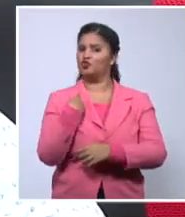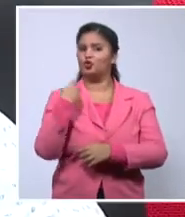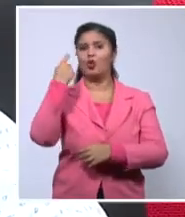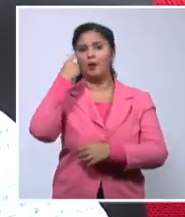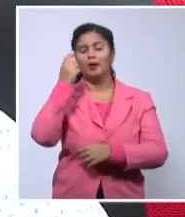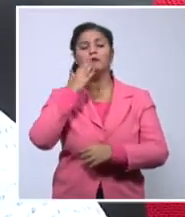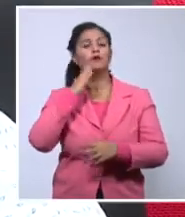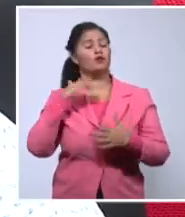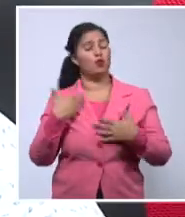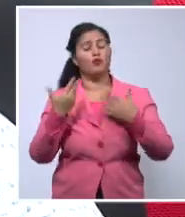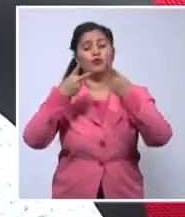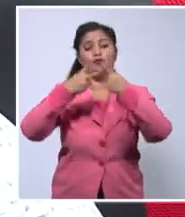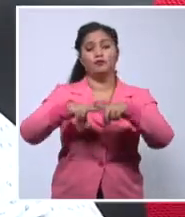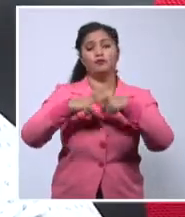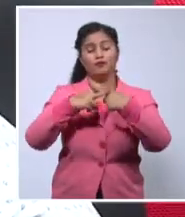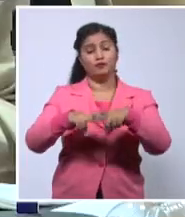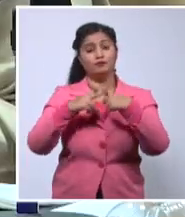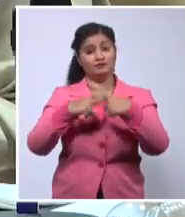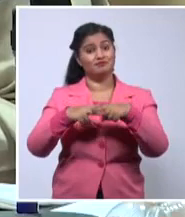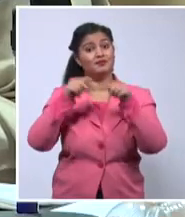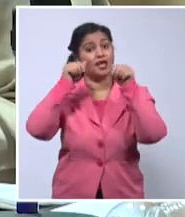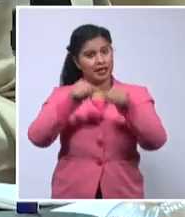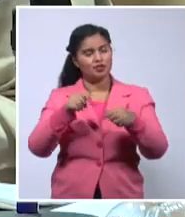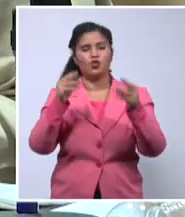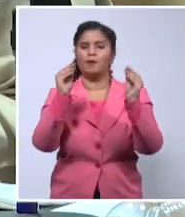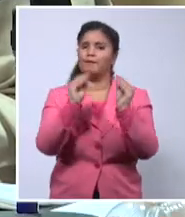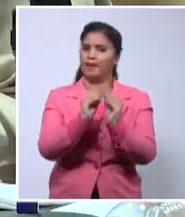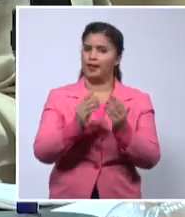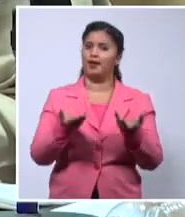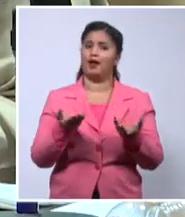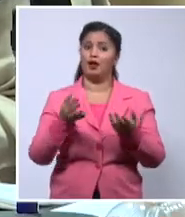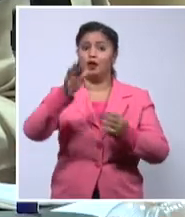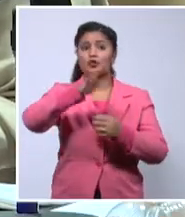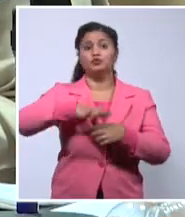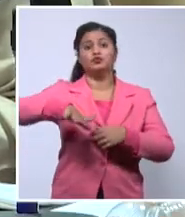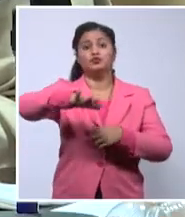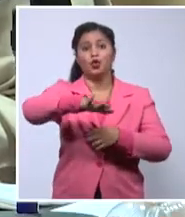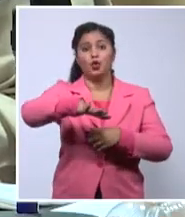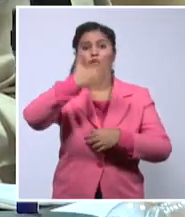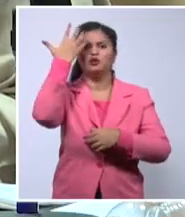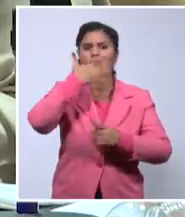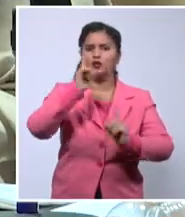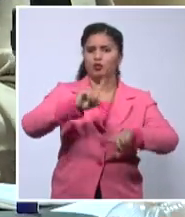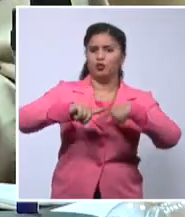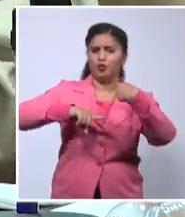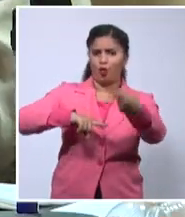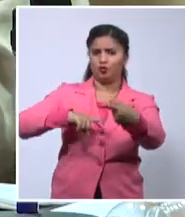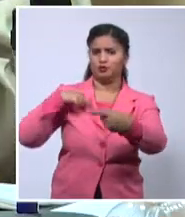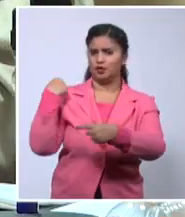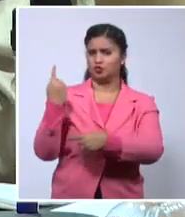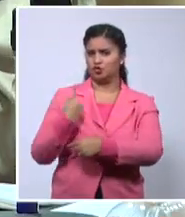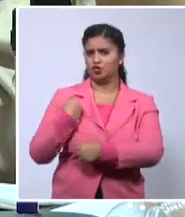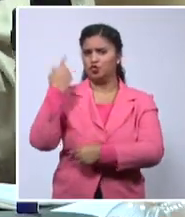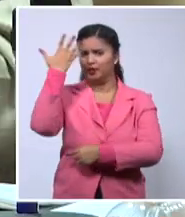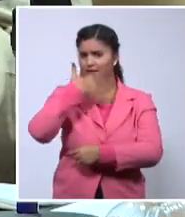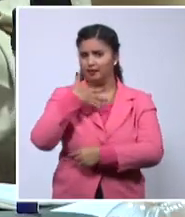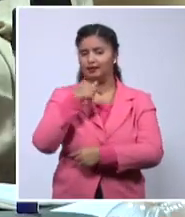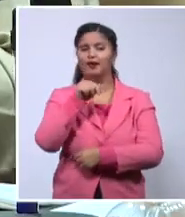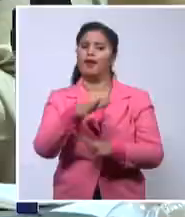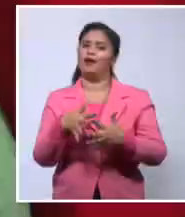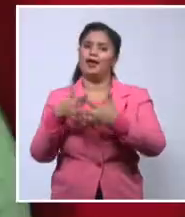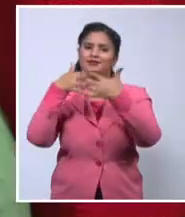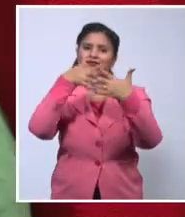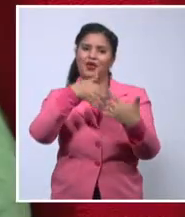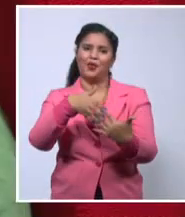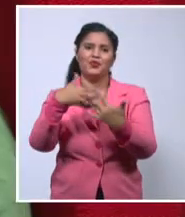entre nosotros, porque tenemos un enemigo que no tiene escrúpulos y que está tratando todo el